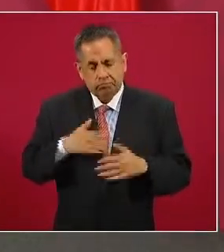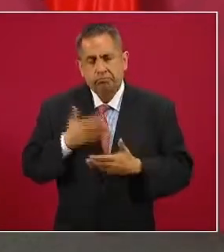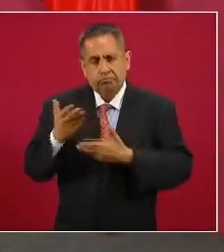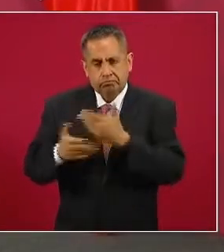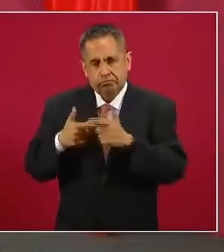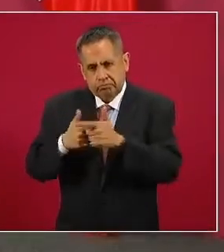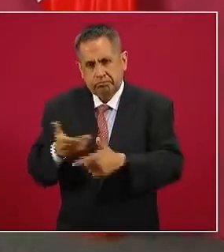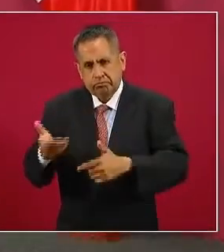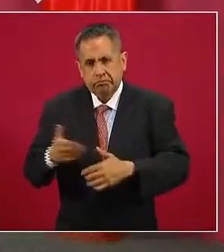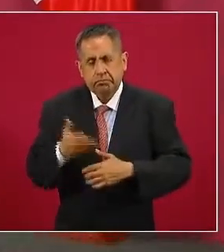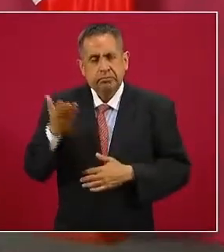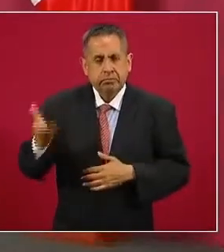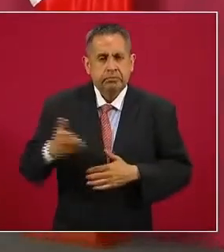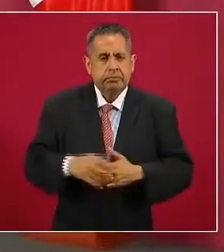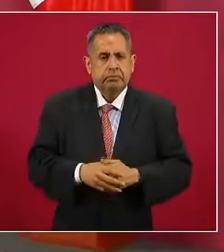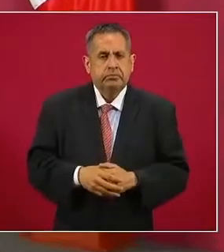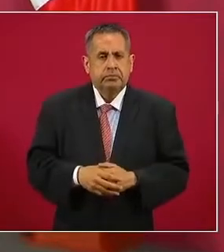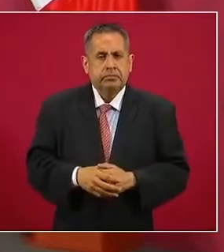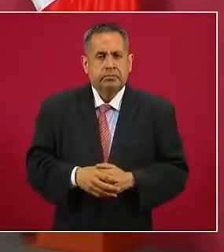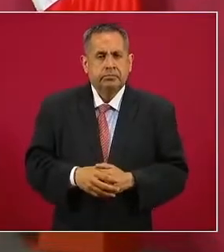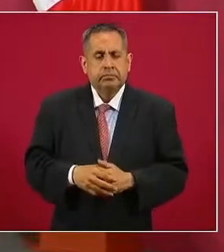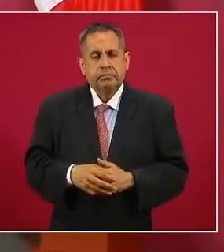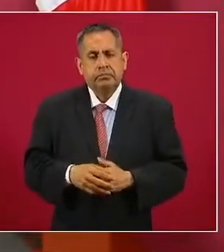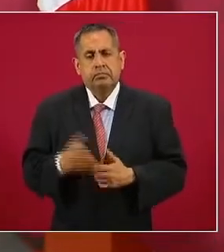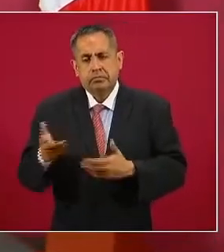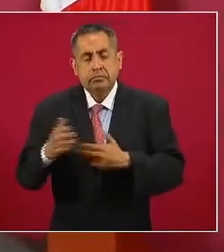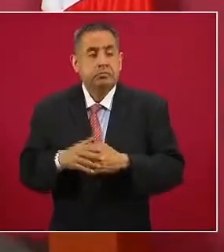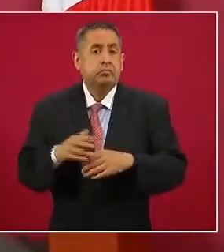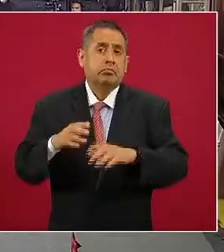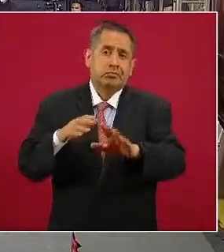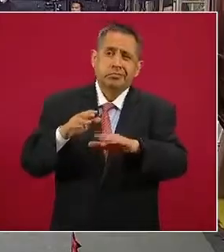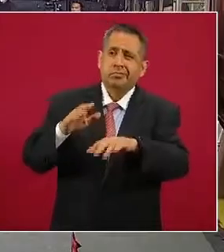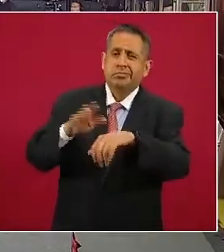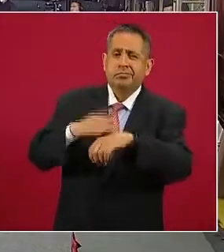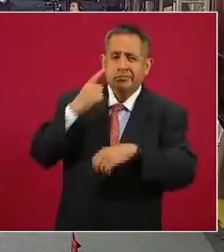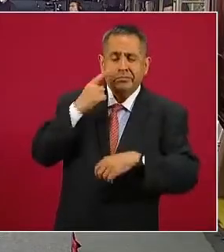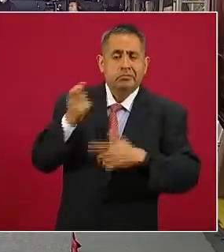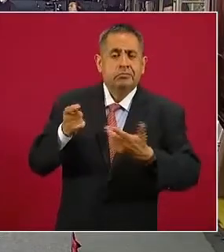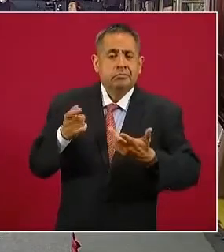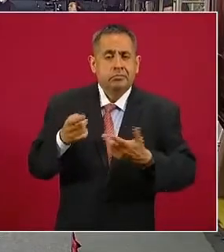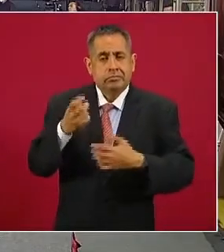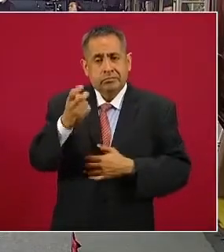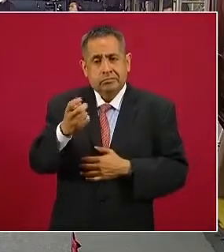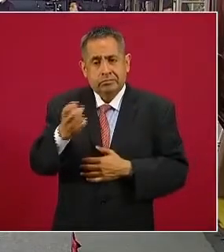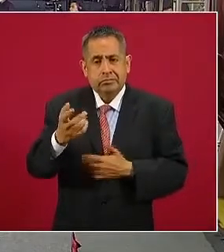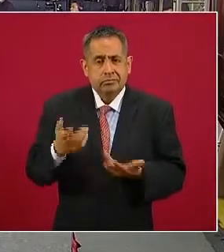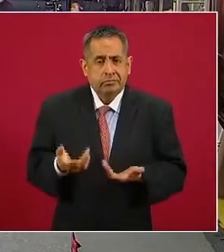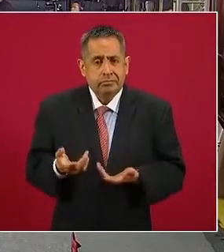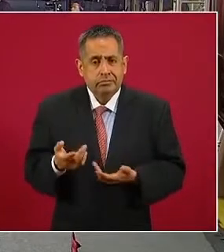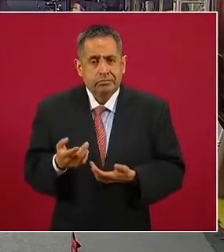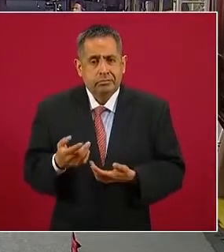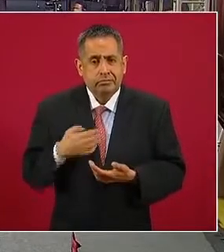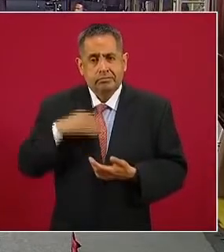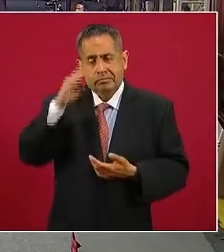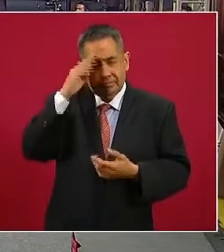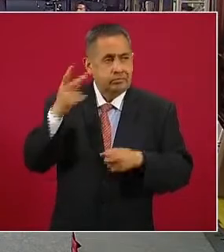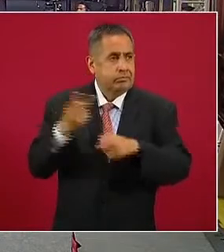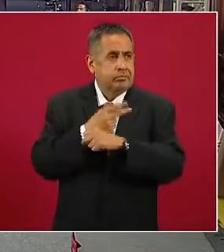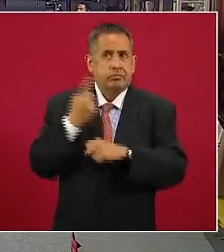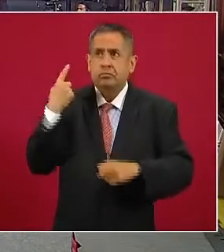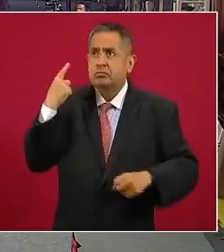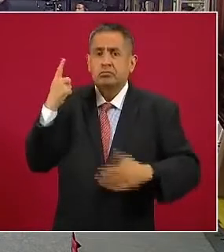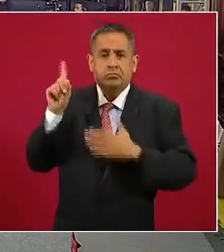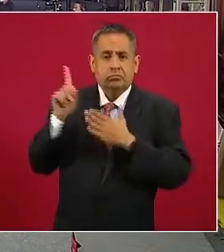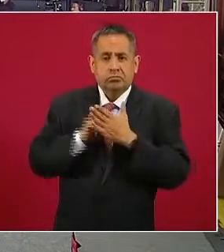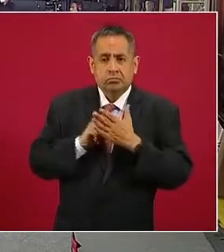seguir pidiendo que haya justicia la situación es justo esa pensar si ya pasó un mes